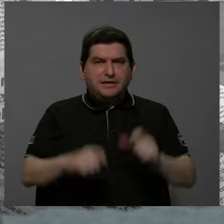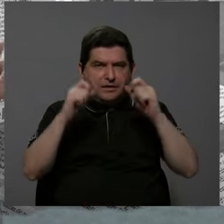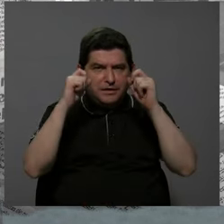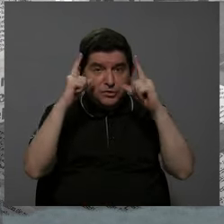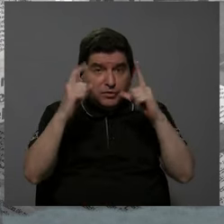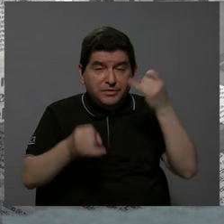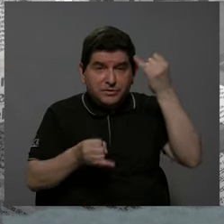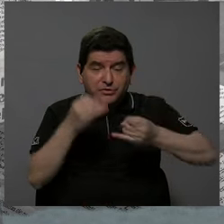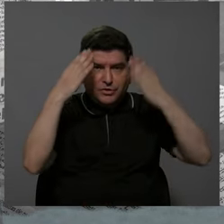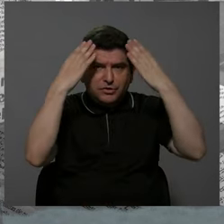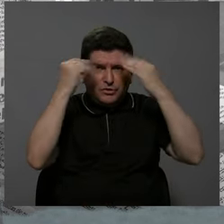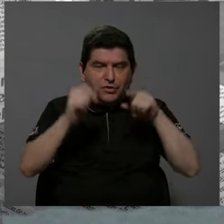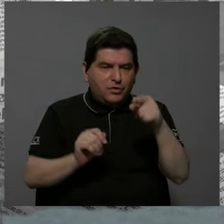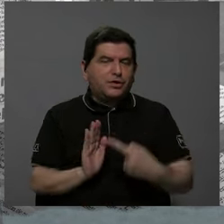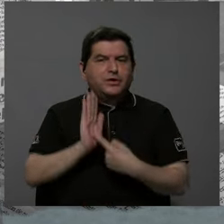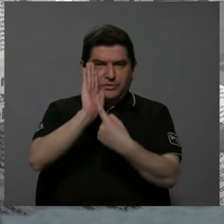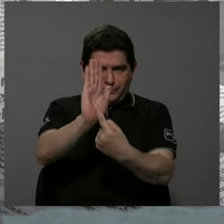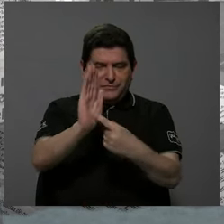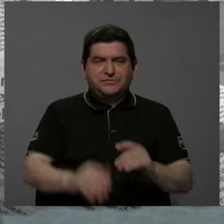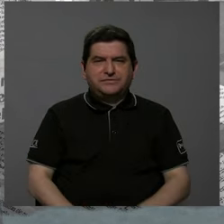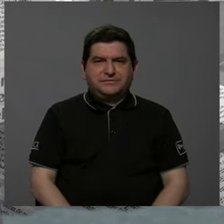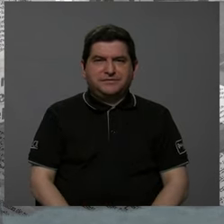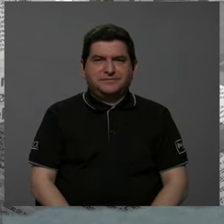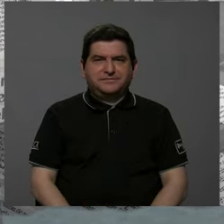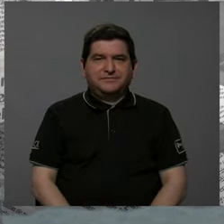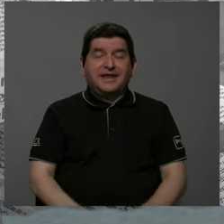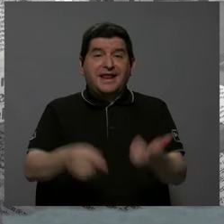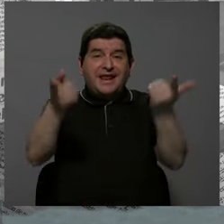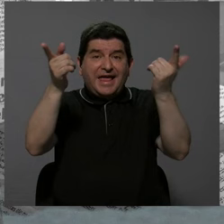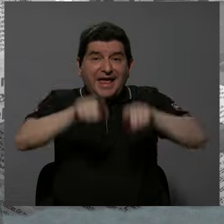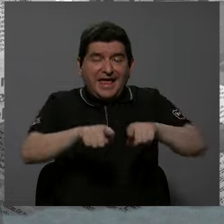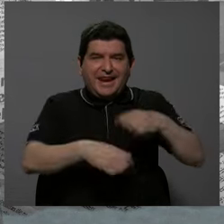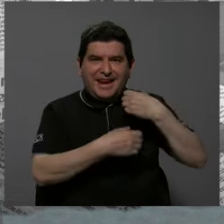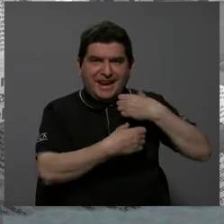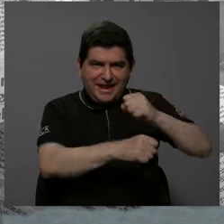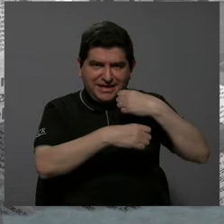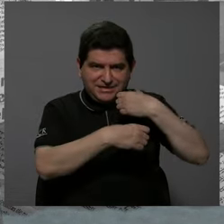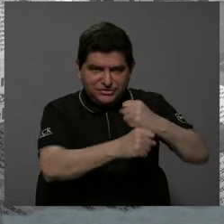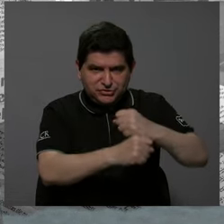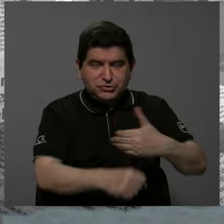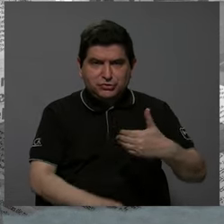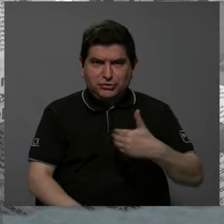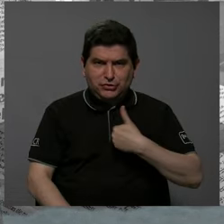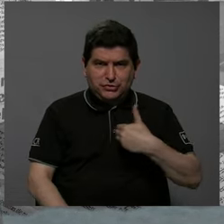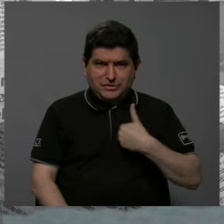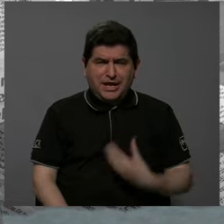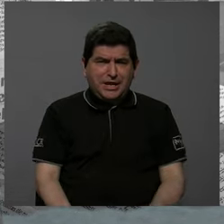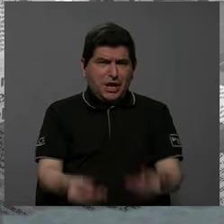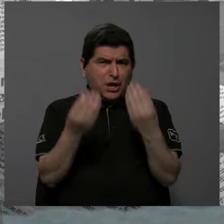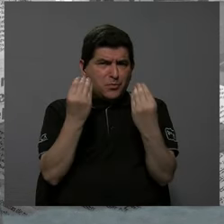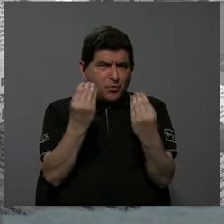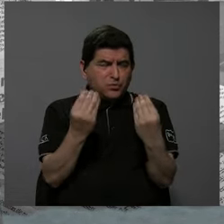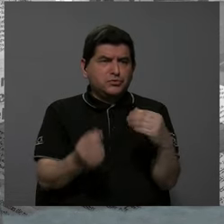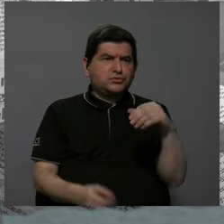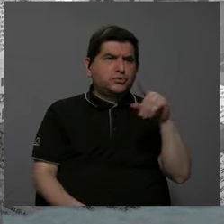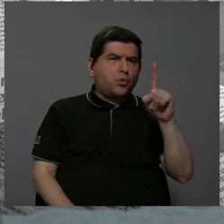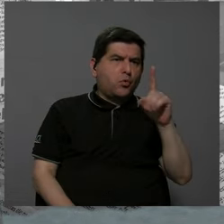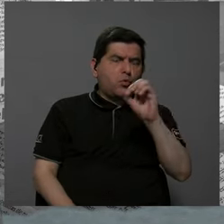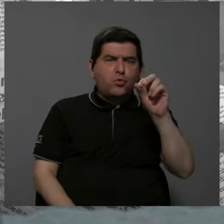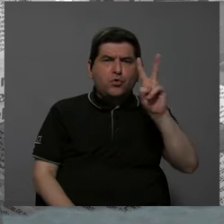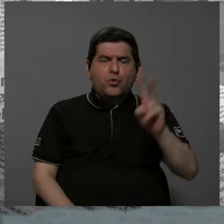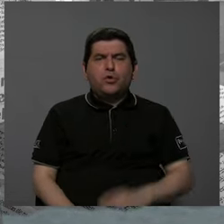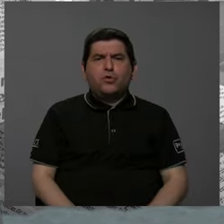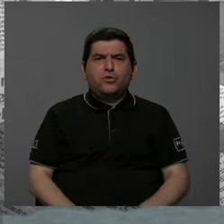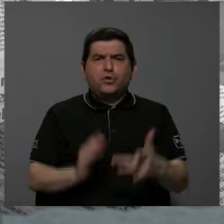sorprendió en este último informe que ellos presentaron, que fue el hecho que las municipalidades tienen. Cuando tienen mucho, tienen uno o dos